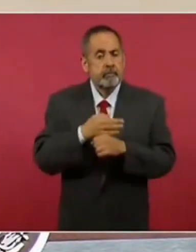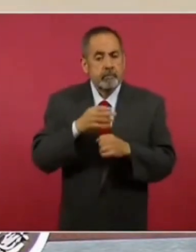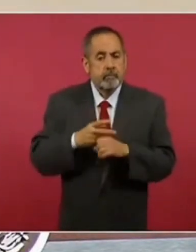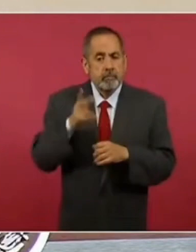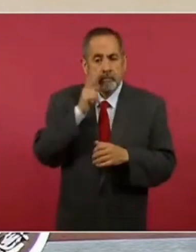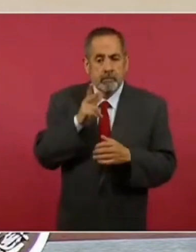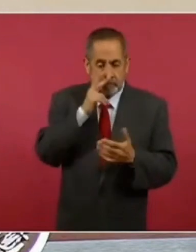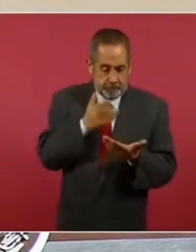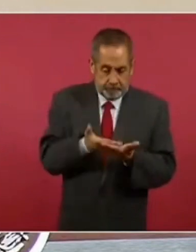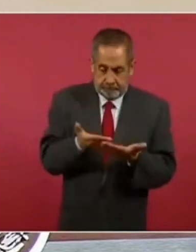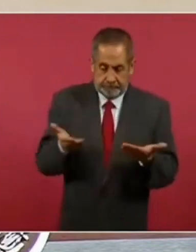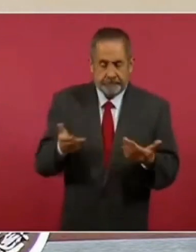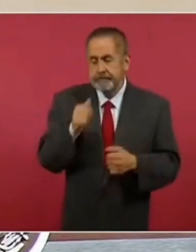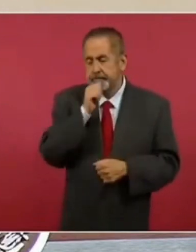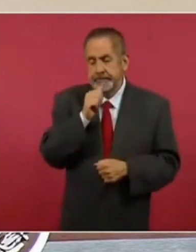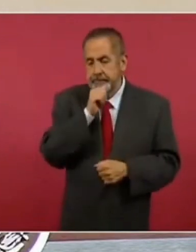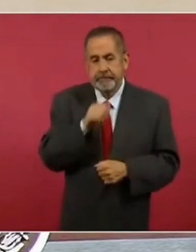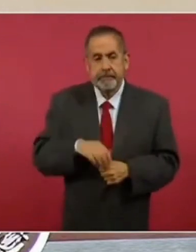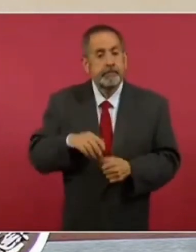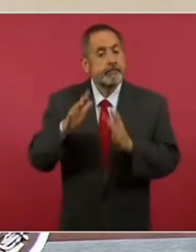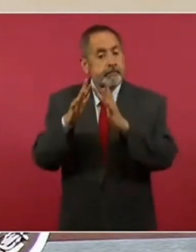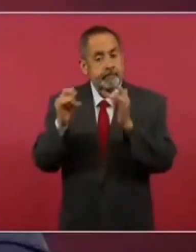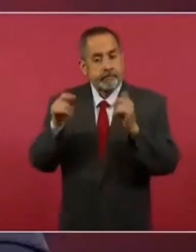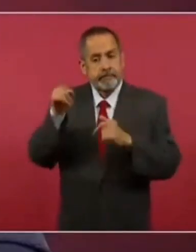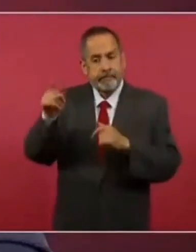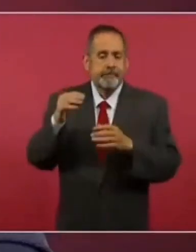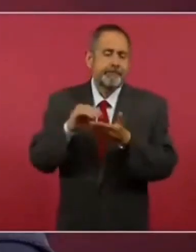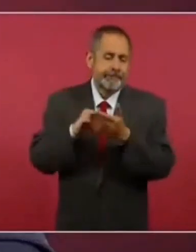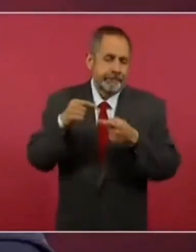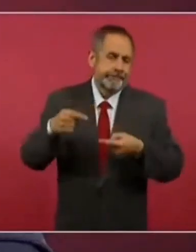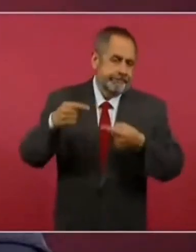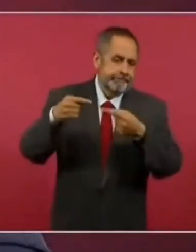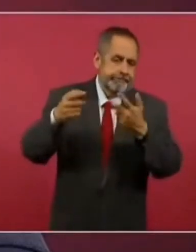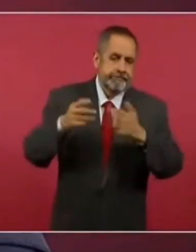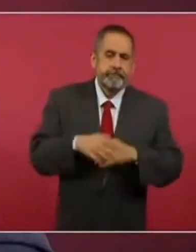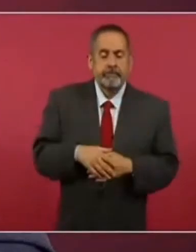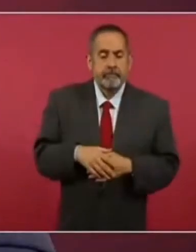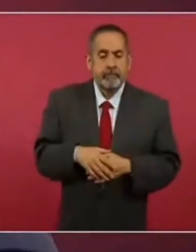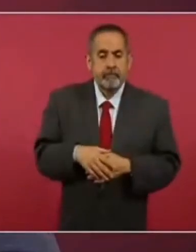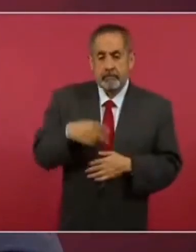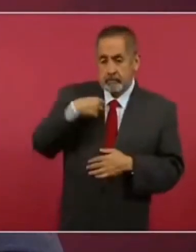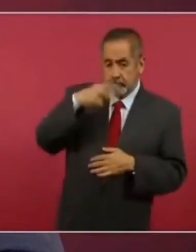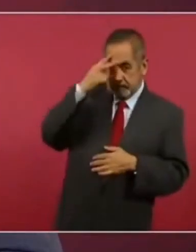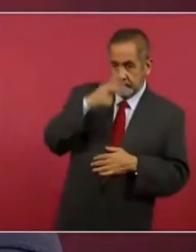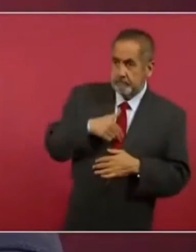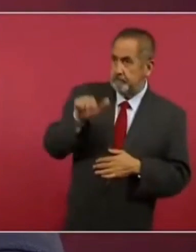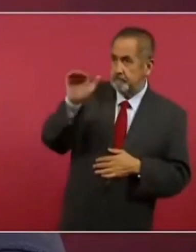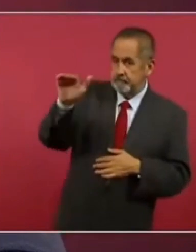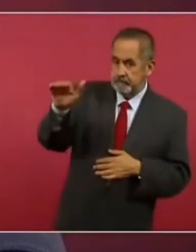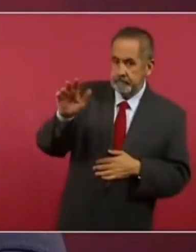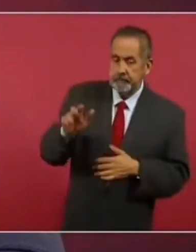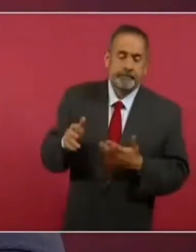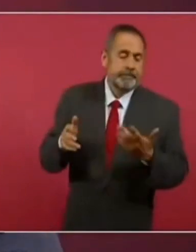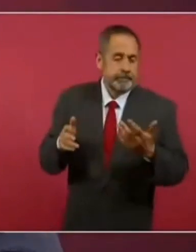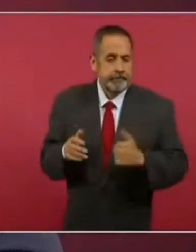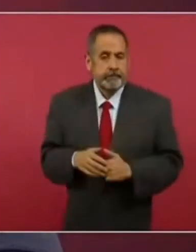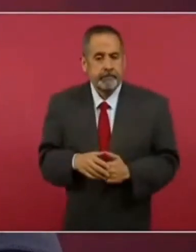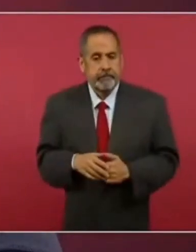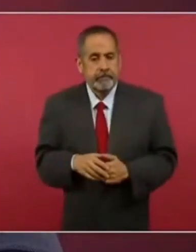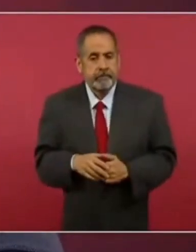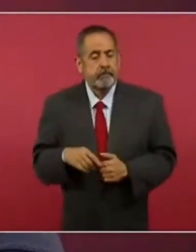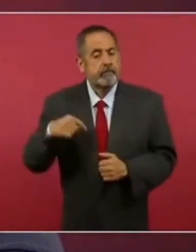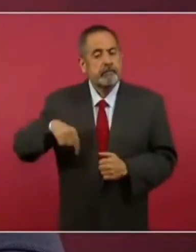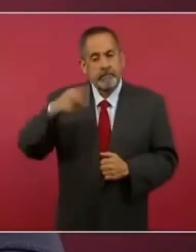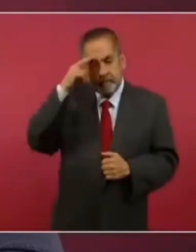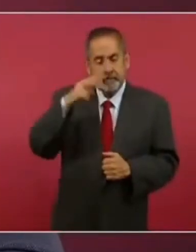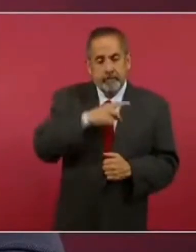se ha modificado en el caso de Francia y el país reclamante México tiene todavía que